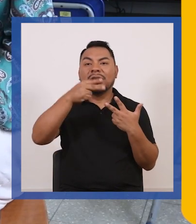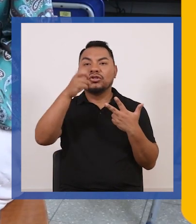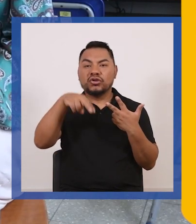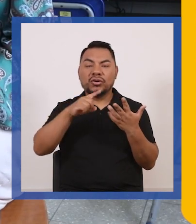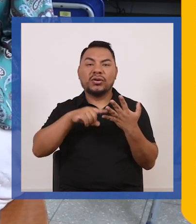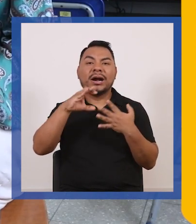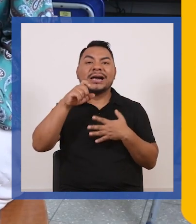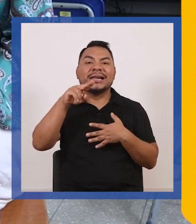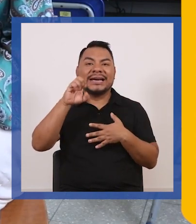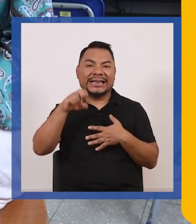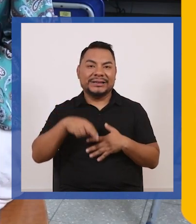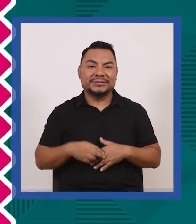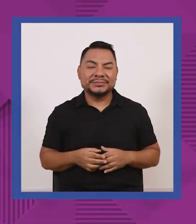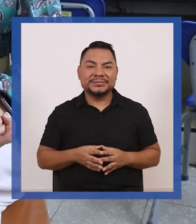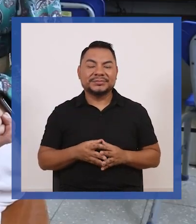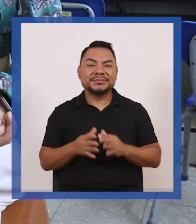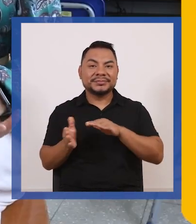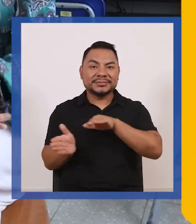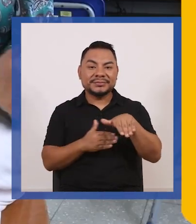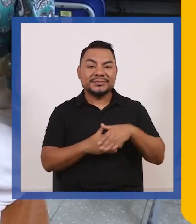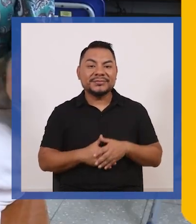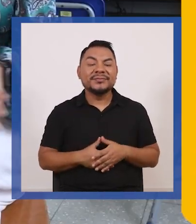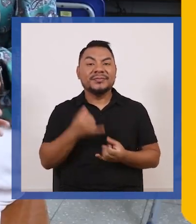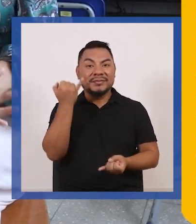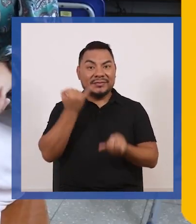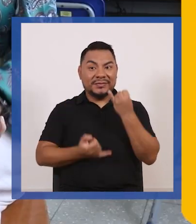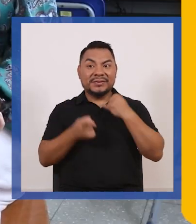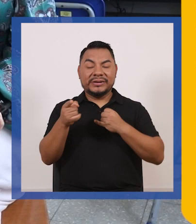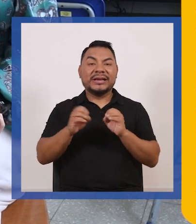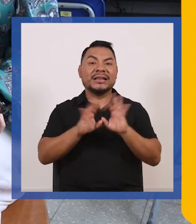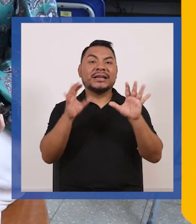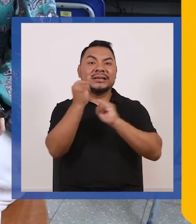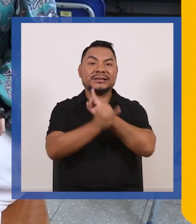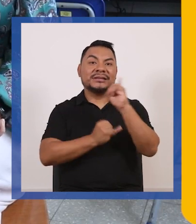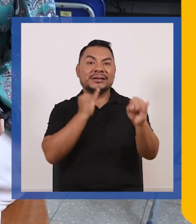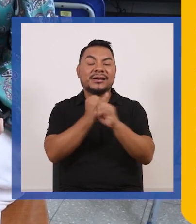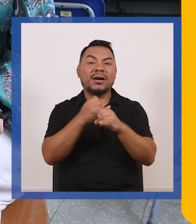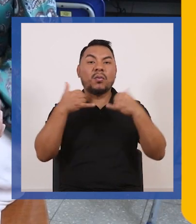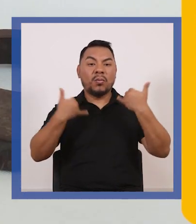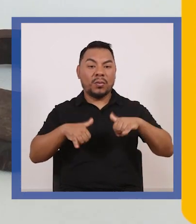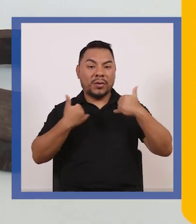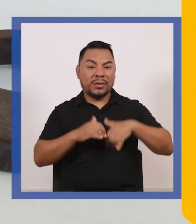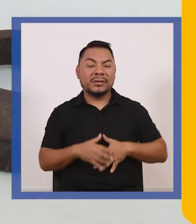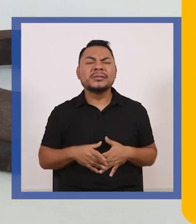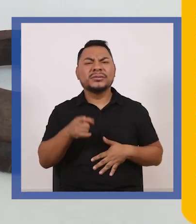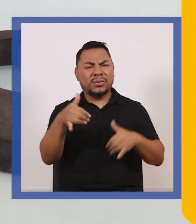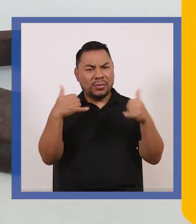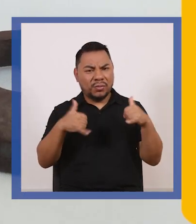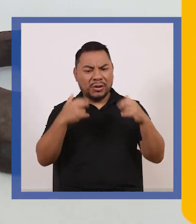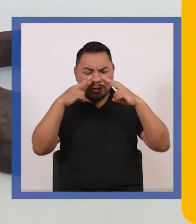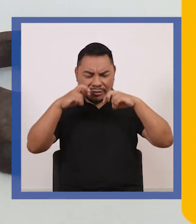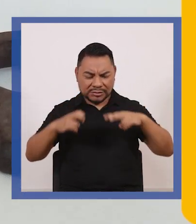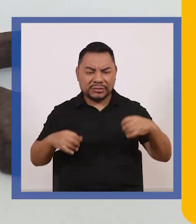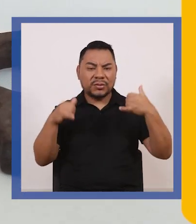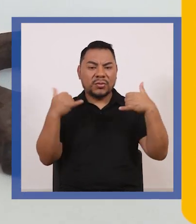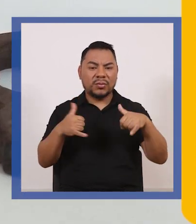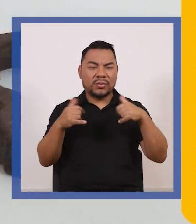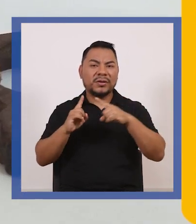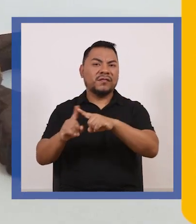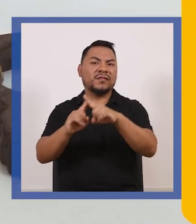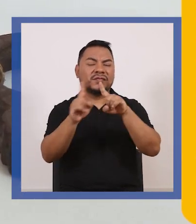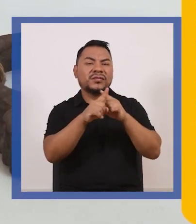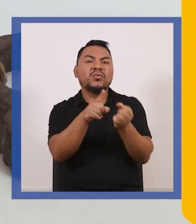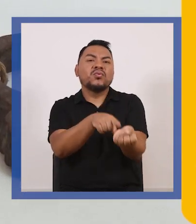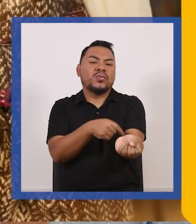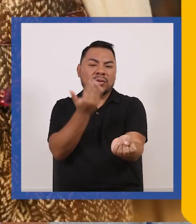Mancilla y Claret Quera terminamos con el día internacional del juego juega y explora con los juguetes